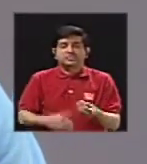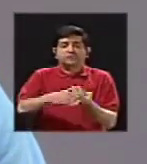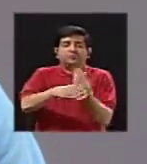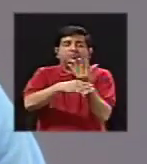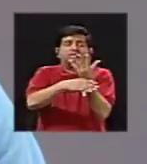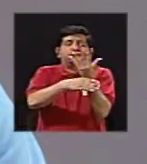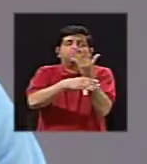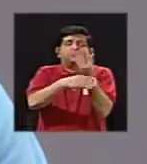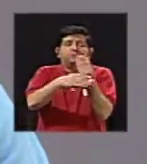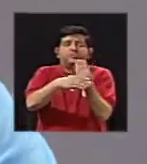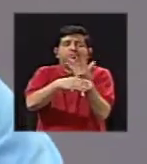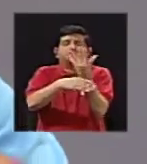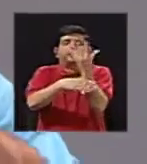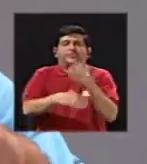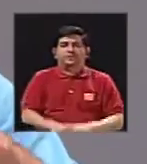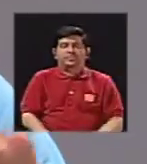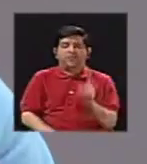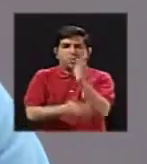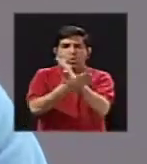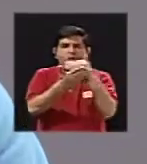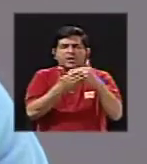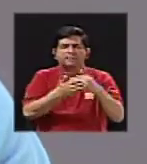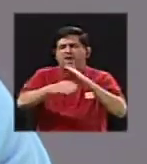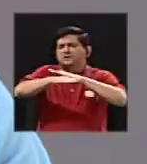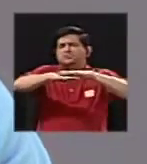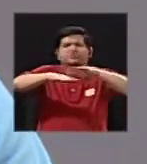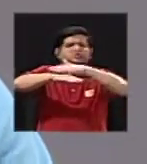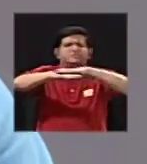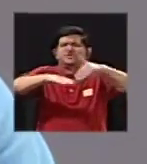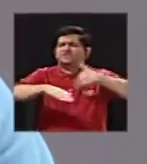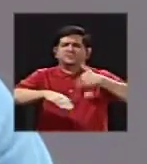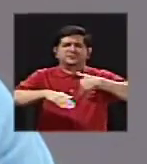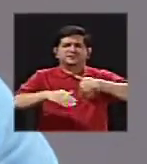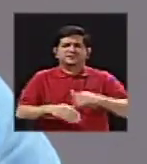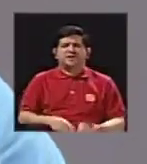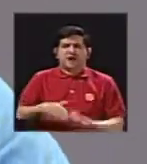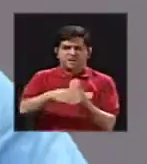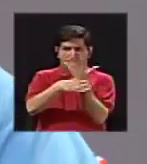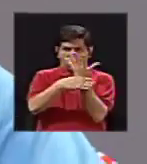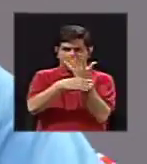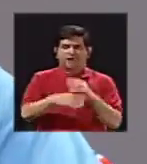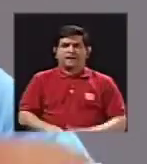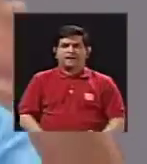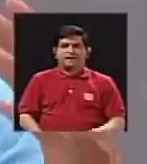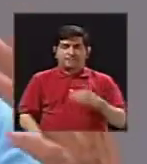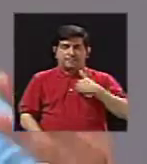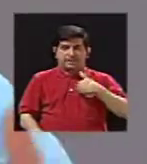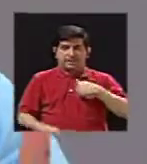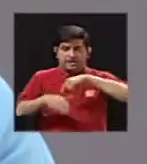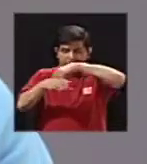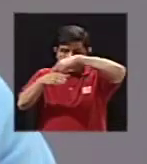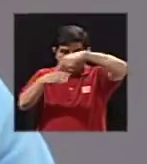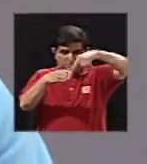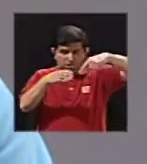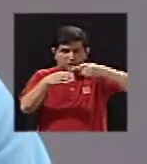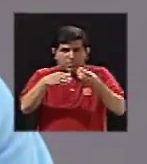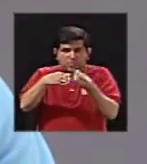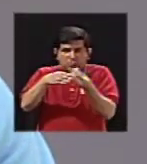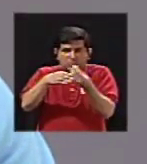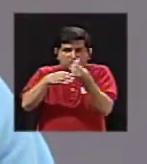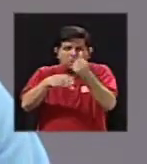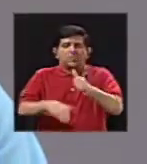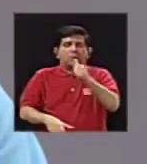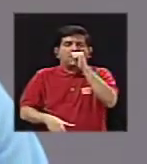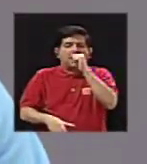que se generan en una parte muy superficial del volcán en la cual, pues, tenemos salida de sedimentos, agua